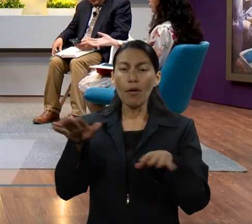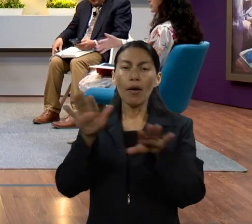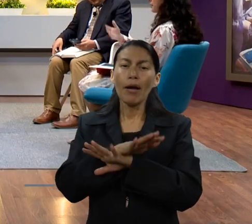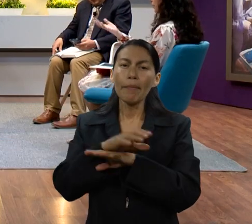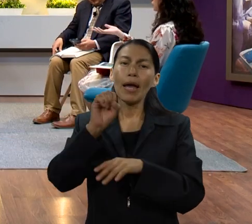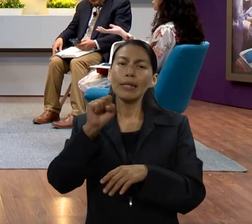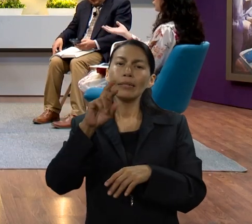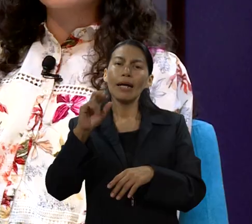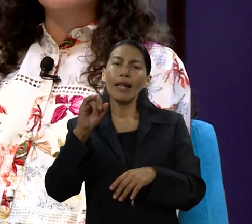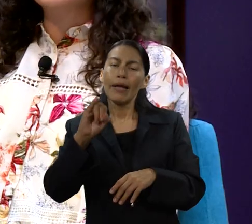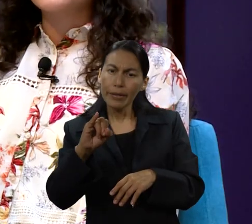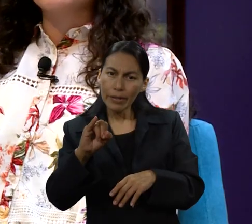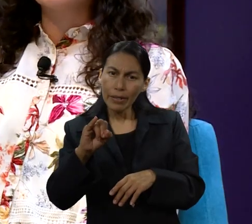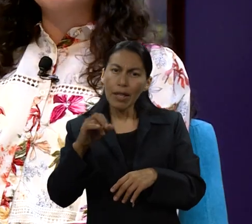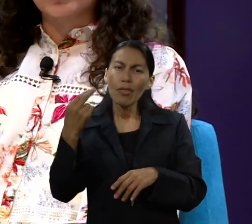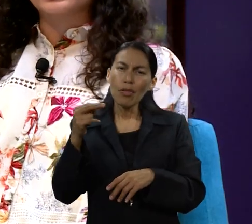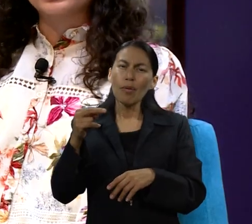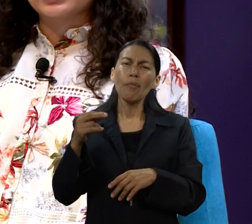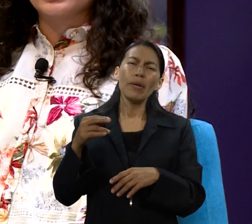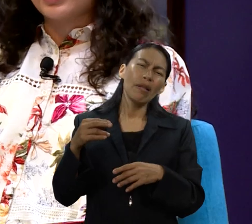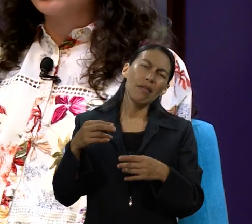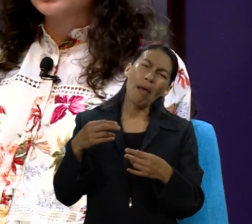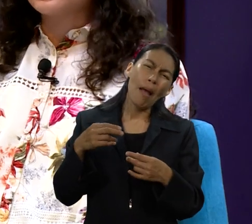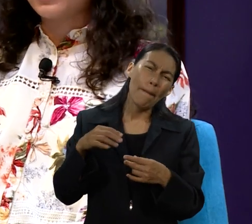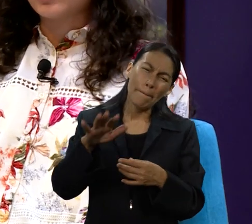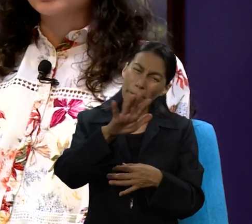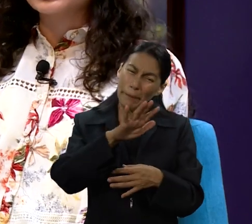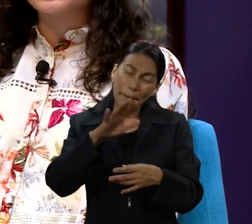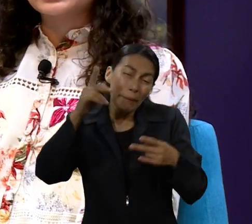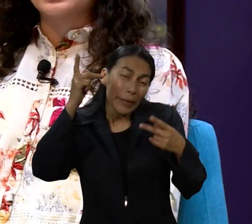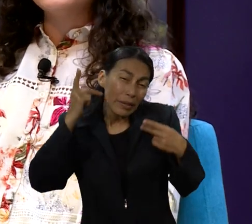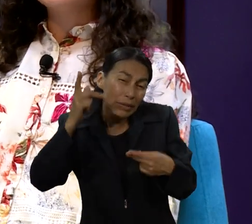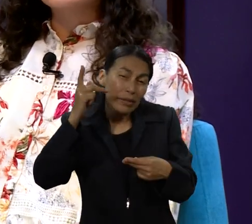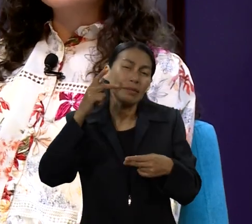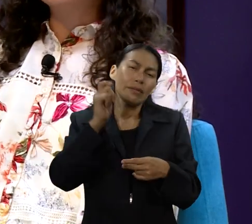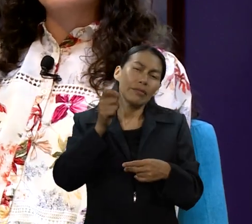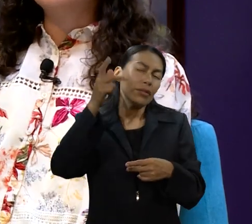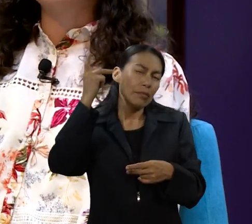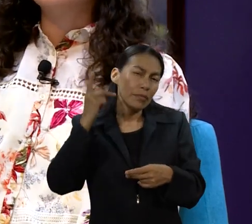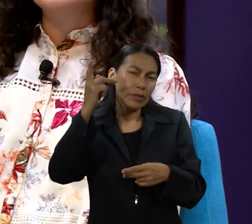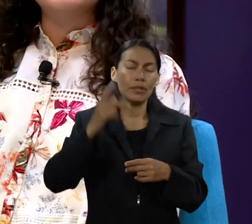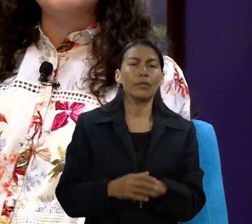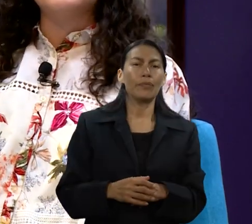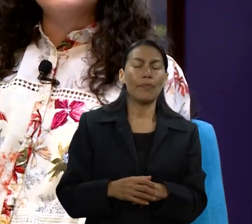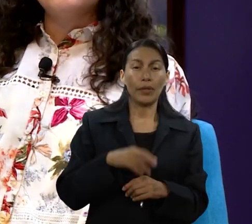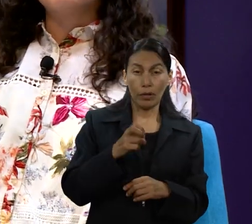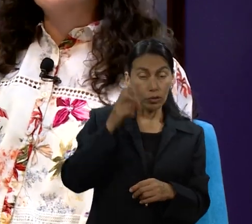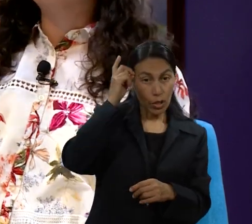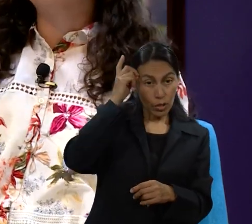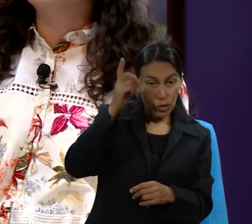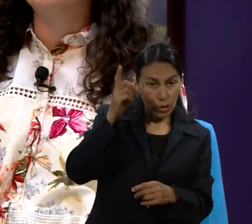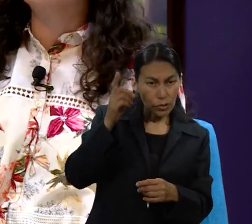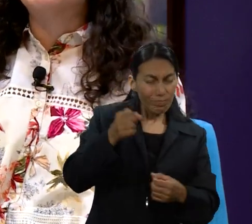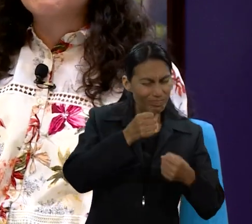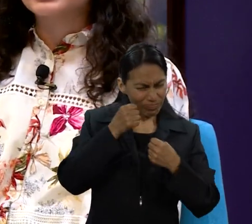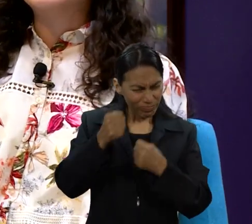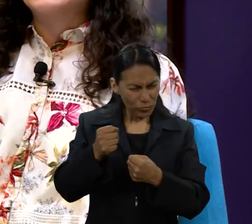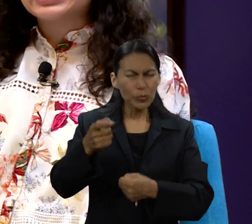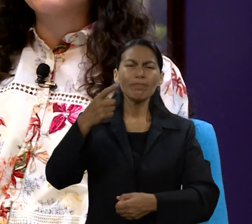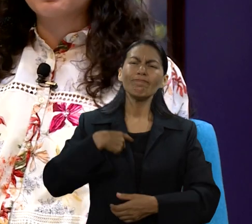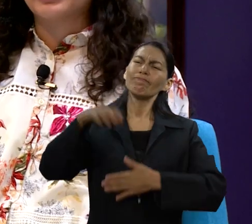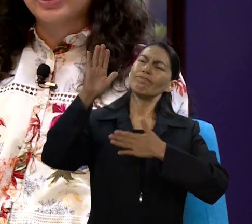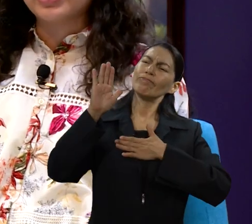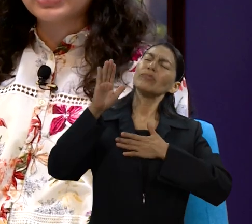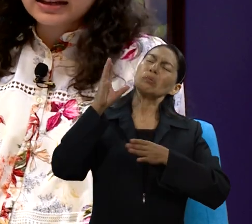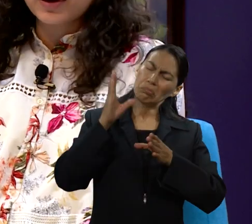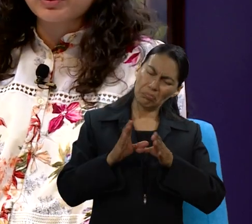cumplir mi promesa. Para ellos los nombres eran muy importantes, eran un significado muy especial. Entonces con esto Dios le estaba volviendo a confirmar que